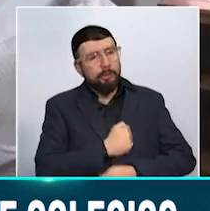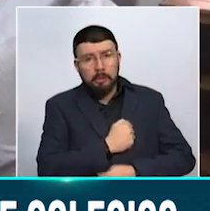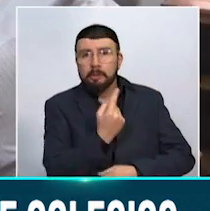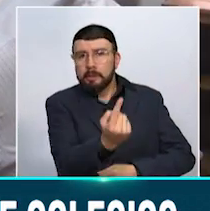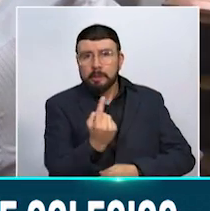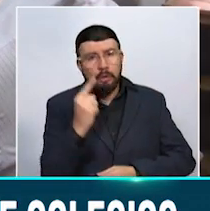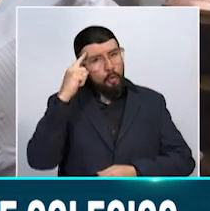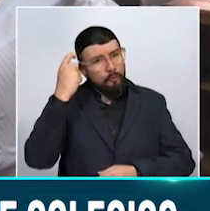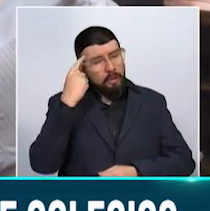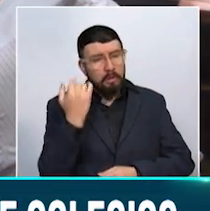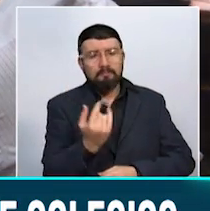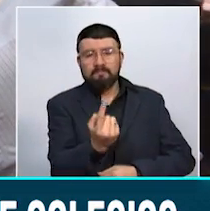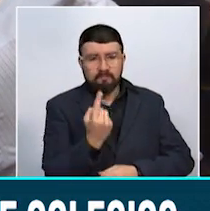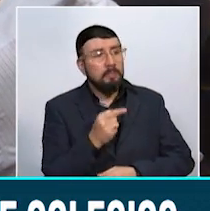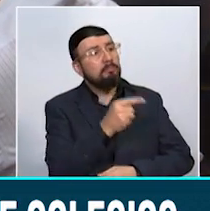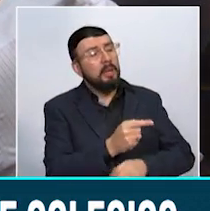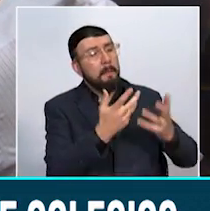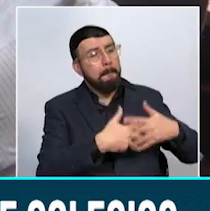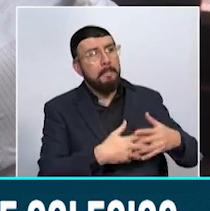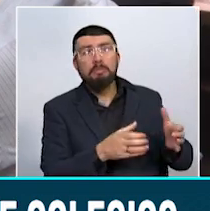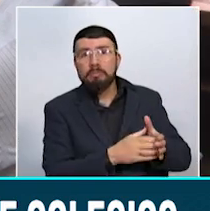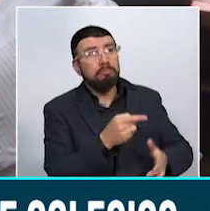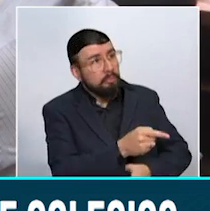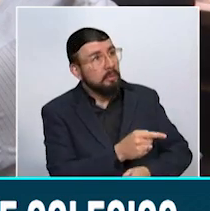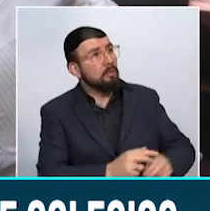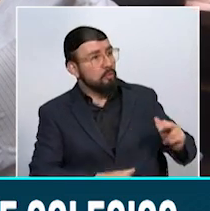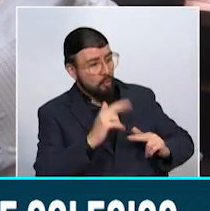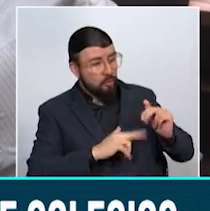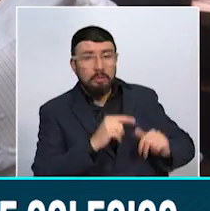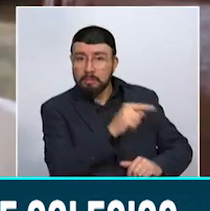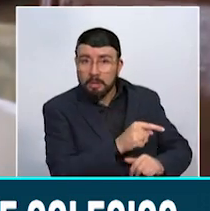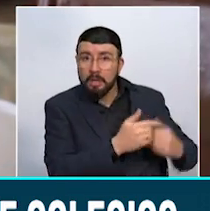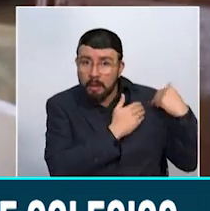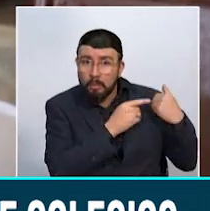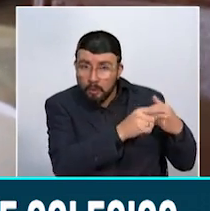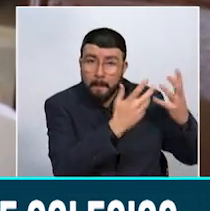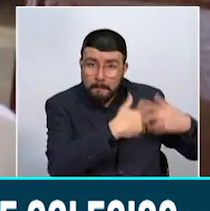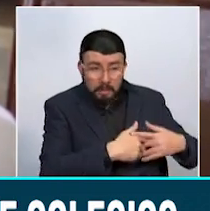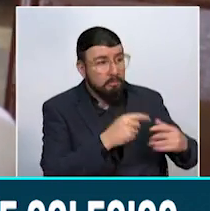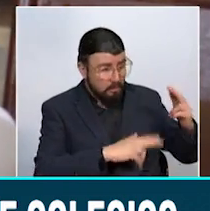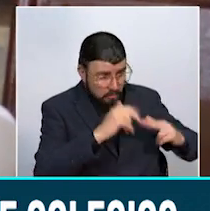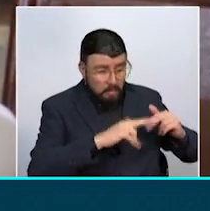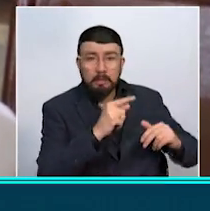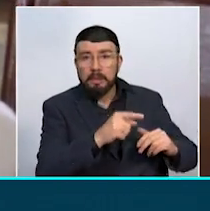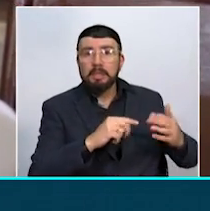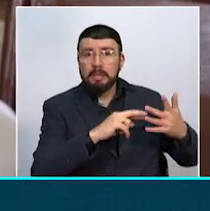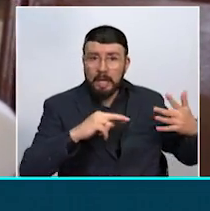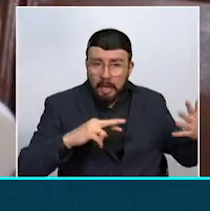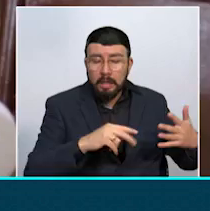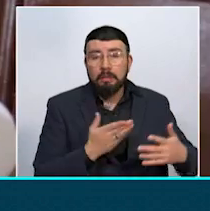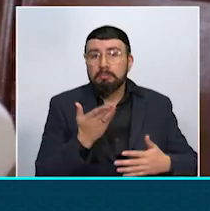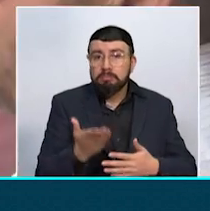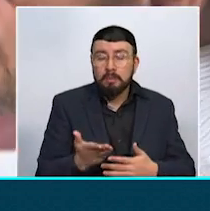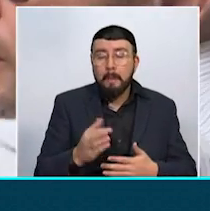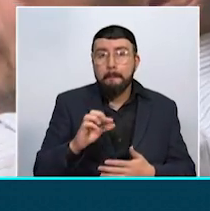central para que la firma constructora Mota Engil, responsable de la construcción de los colegios Laboure de Santa Rosa de Cabal, Alfonso López